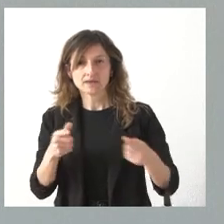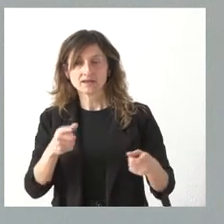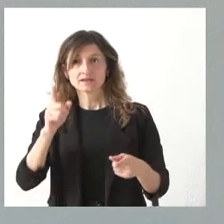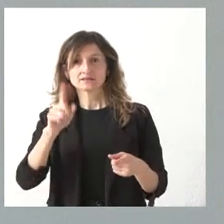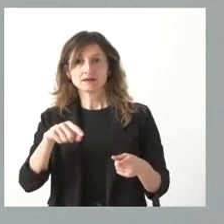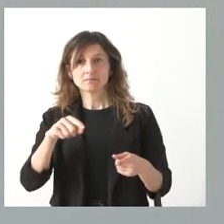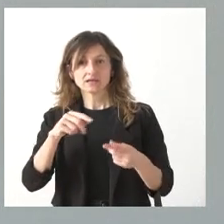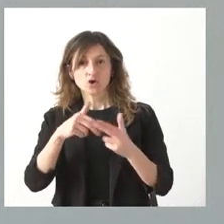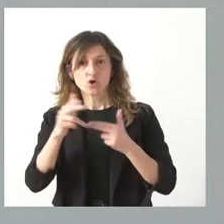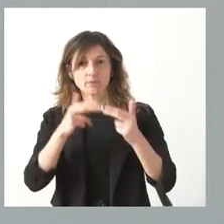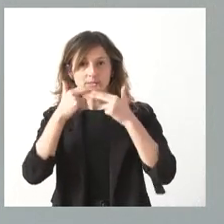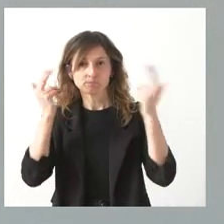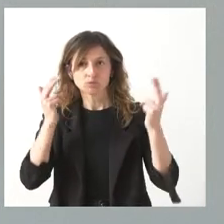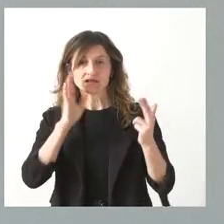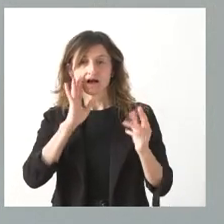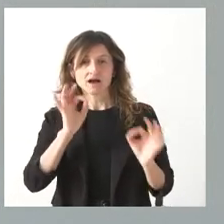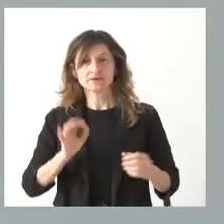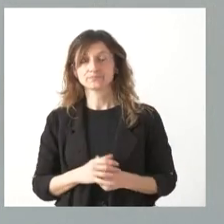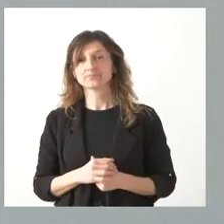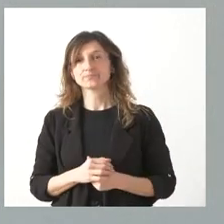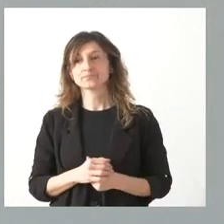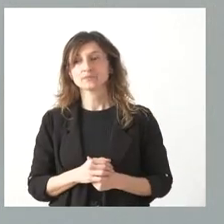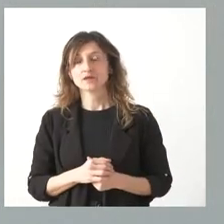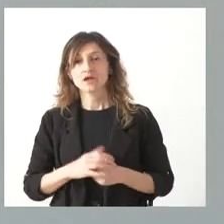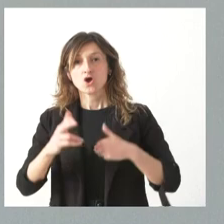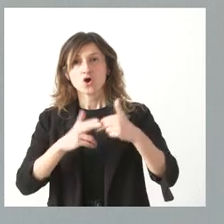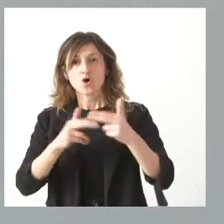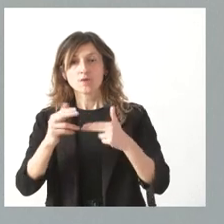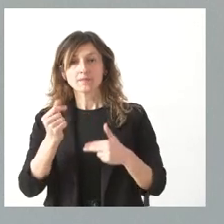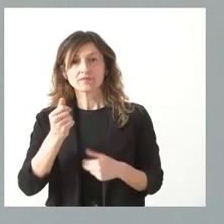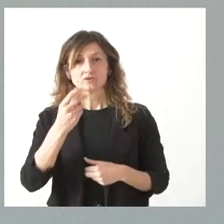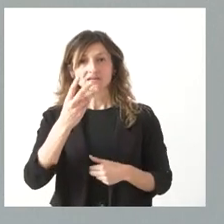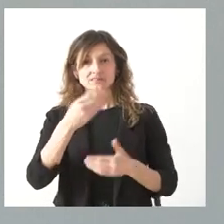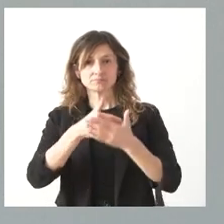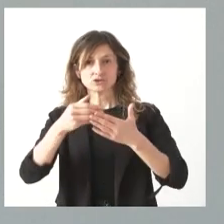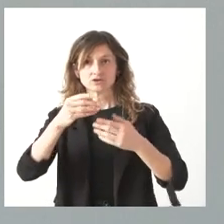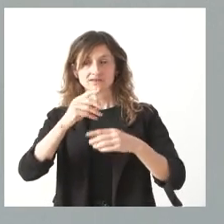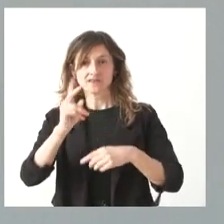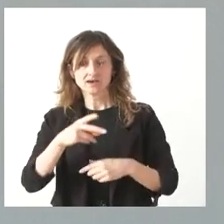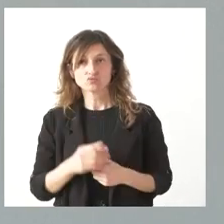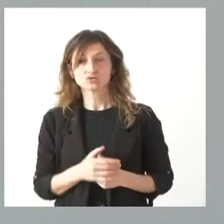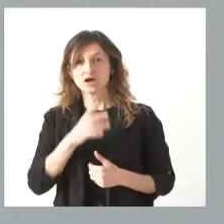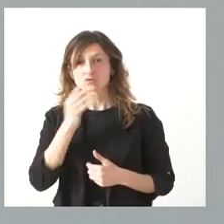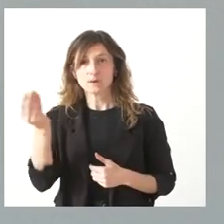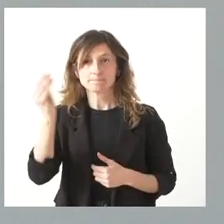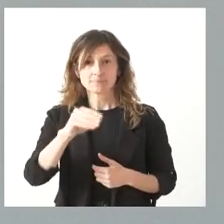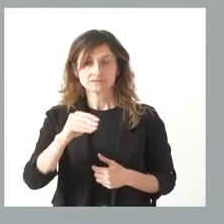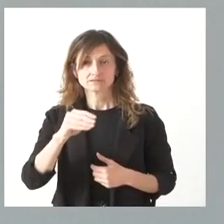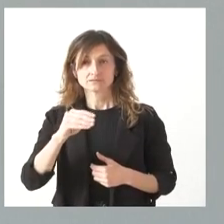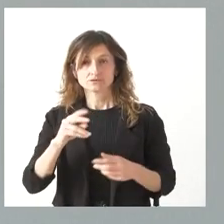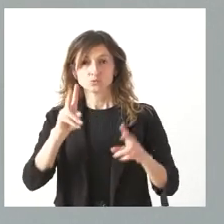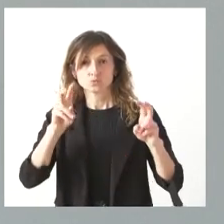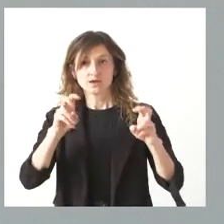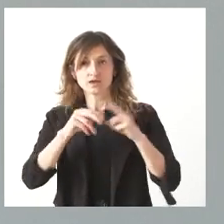la propia obra pública. Este es el caso que les decimos. Una obra que inicialmente tenía un coste de 3 millones de euros tiene que tener ahora un precio de licitación nueva